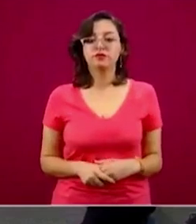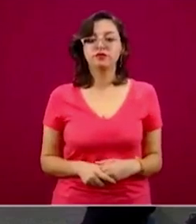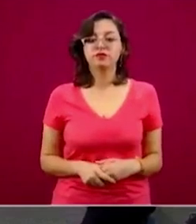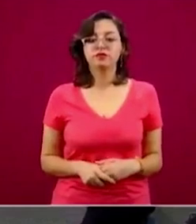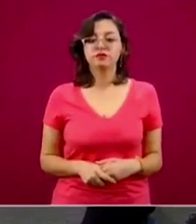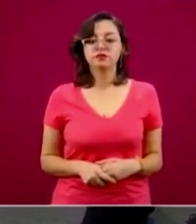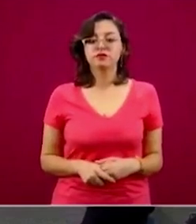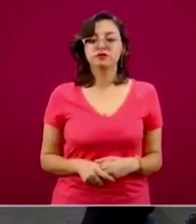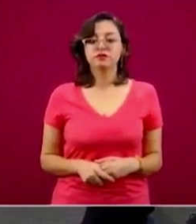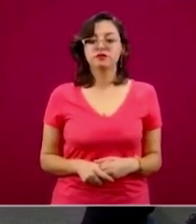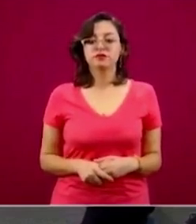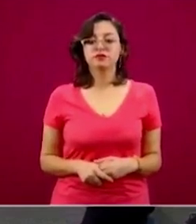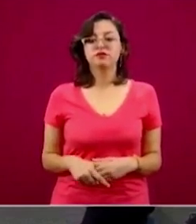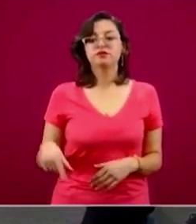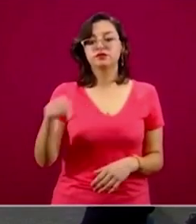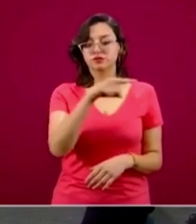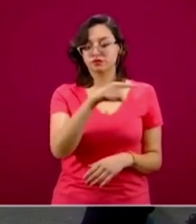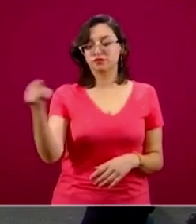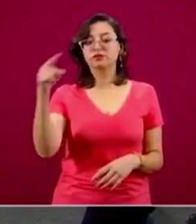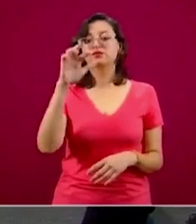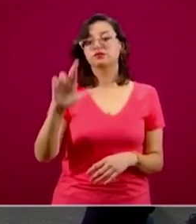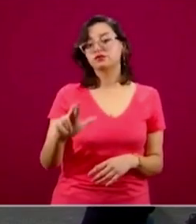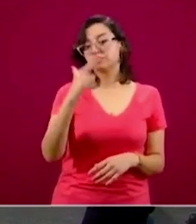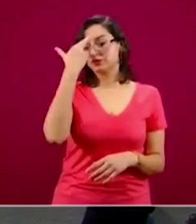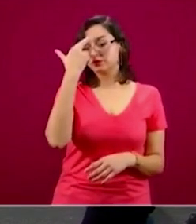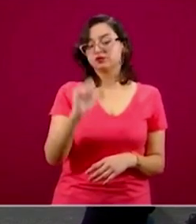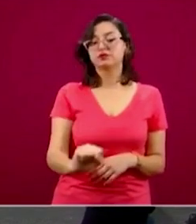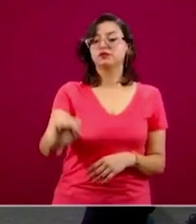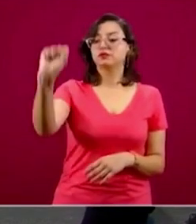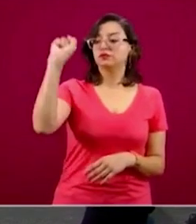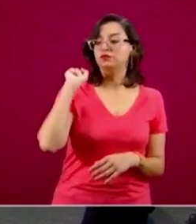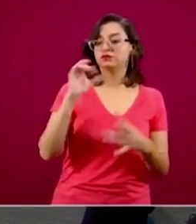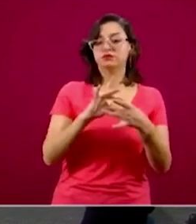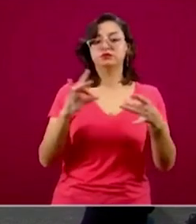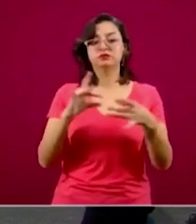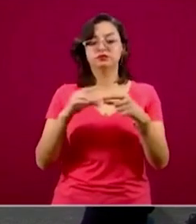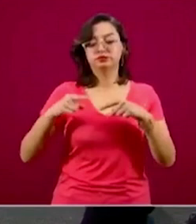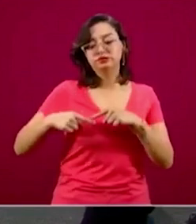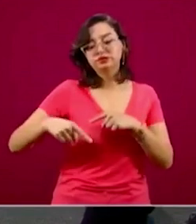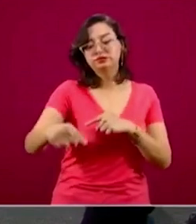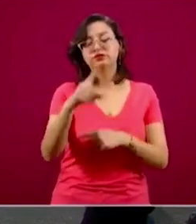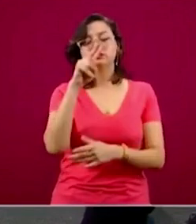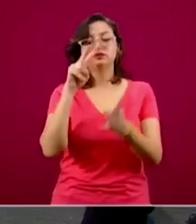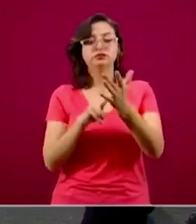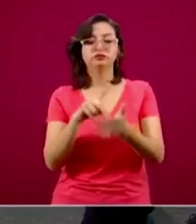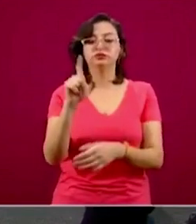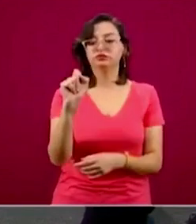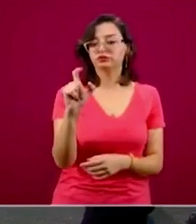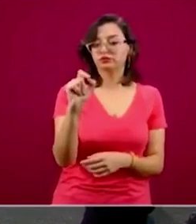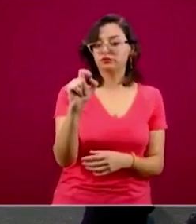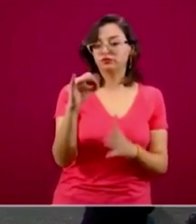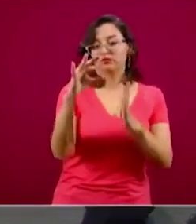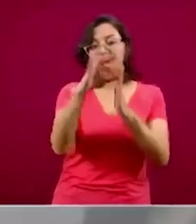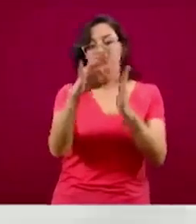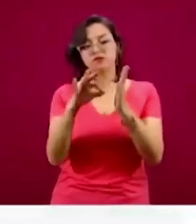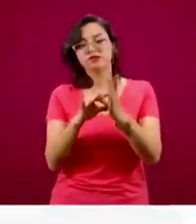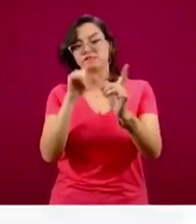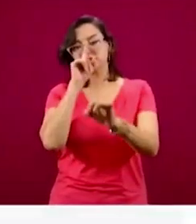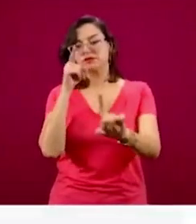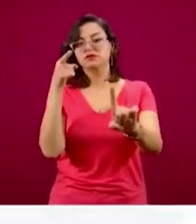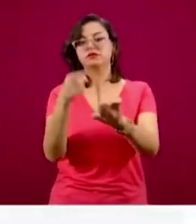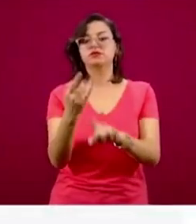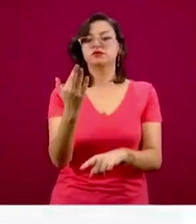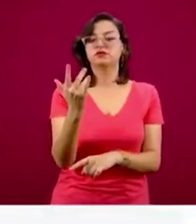Y bueno, como ustedes recuerdan, el sábado platicamos de lo que es nuestro puntaje de 2020, el cual tiene una meta de